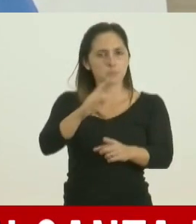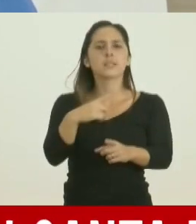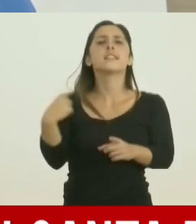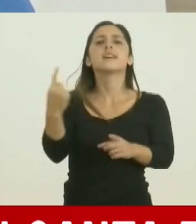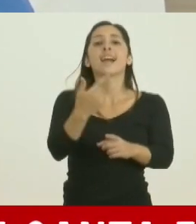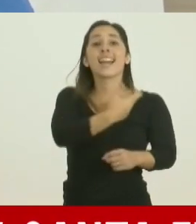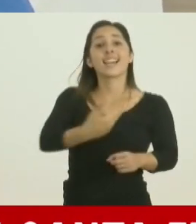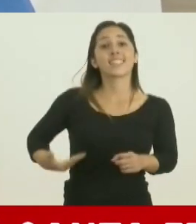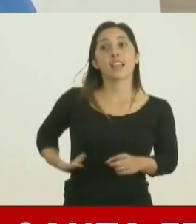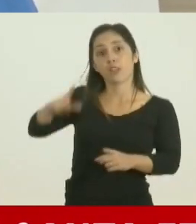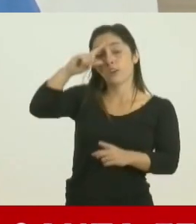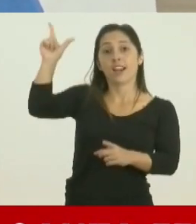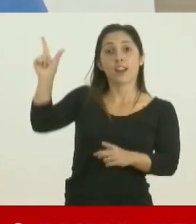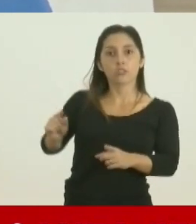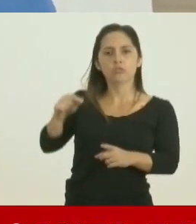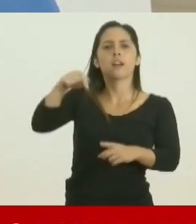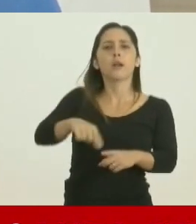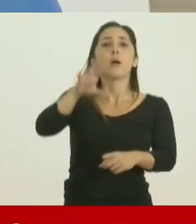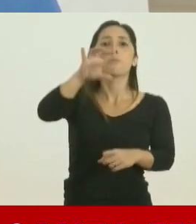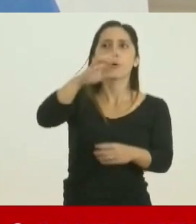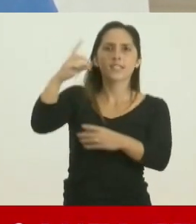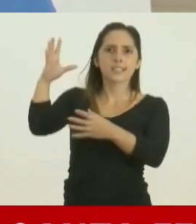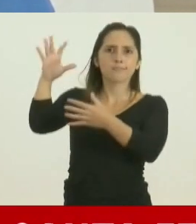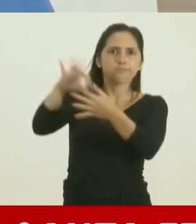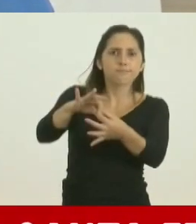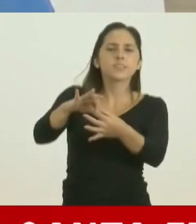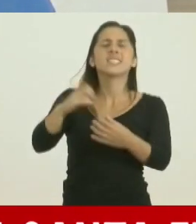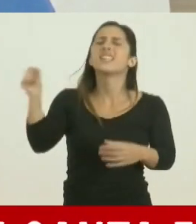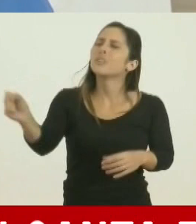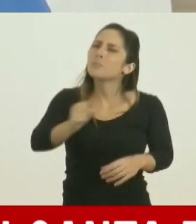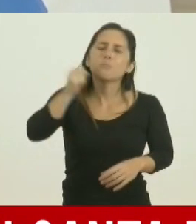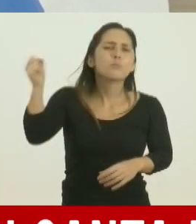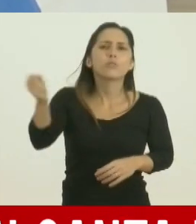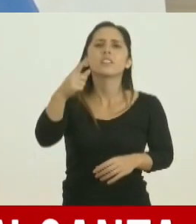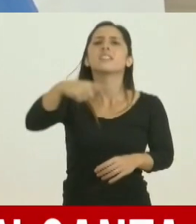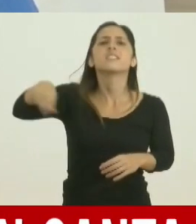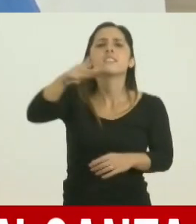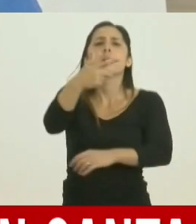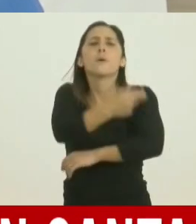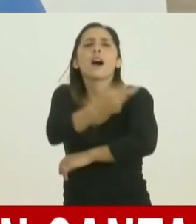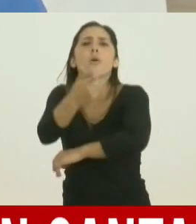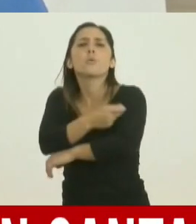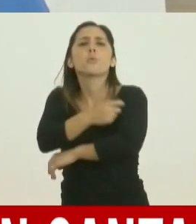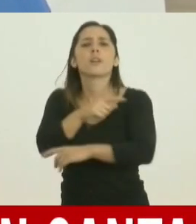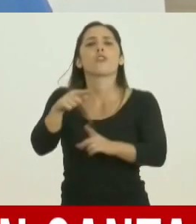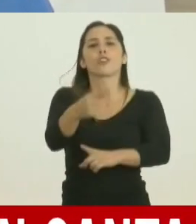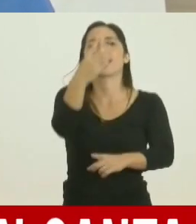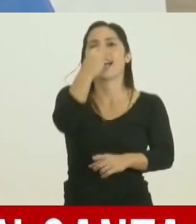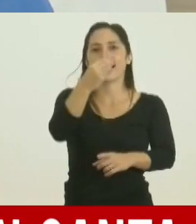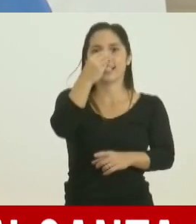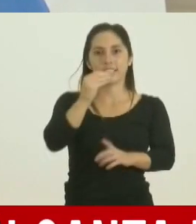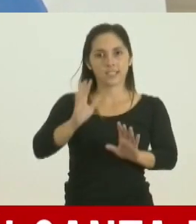desde el Estado Nacional como del Estado Provincial la importancia que tiene que vacunemos contra la gripe.